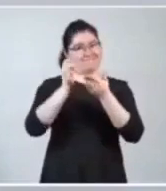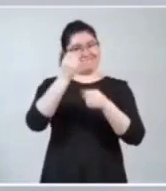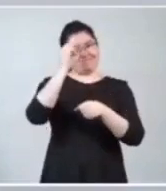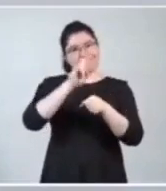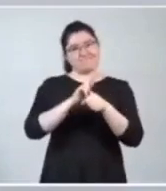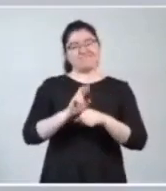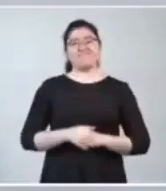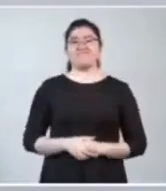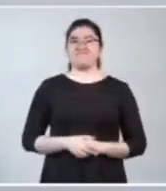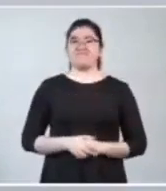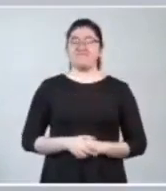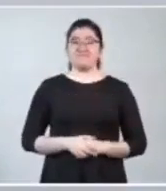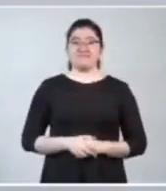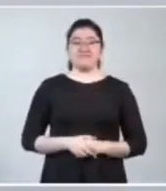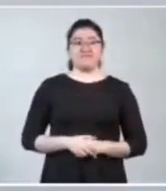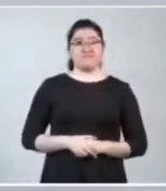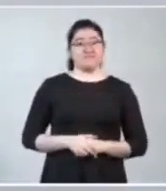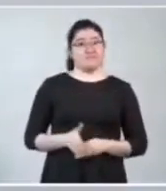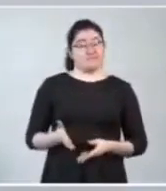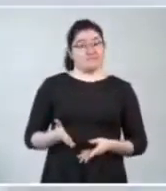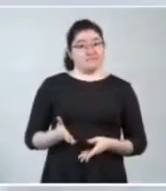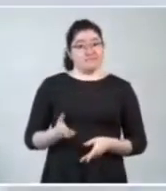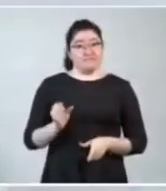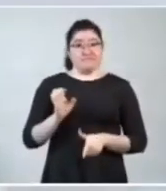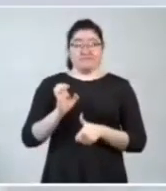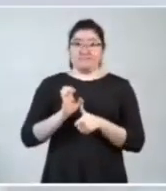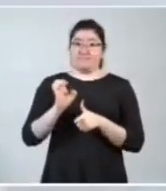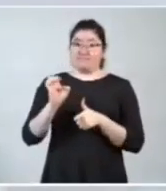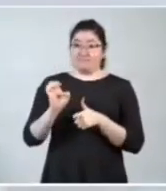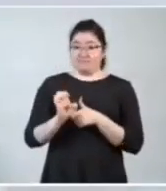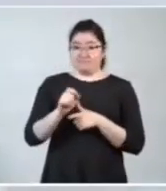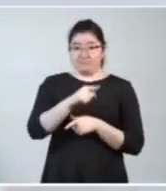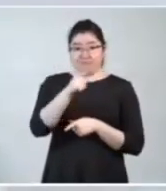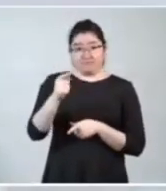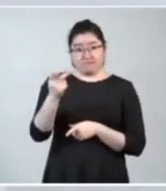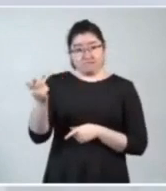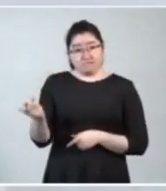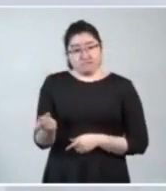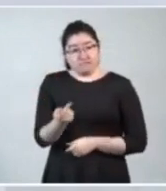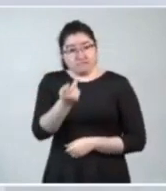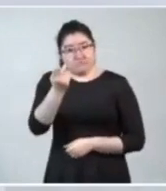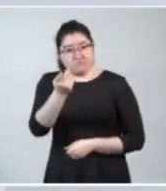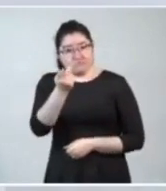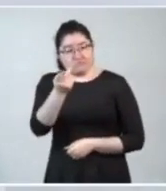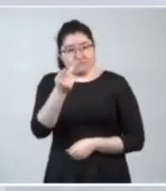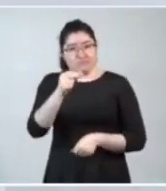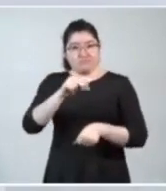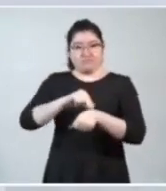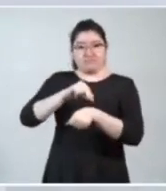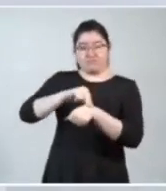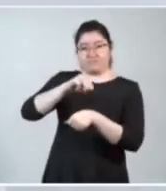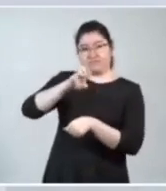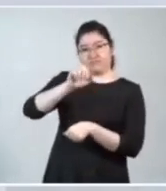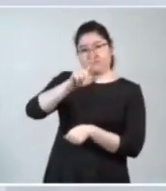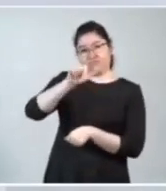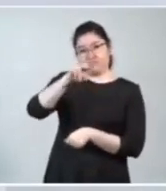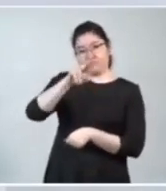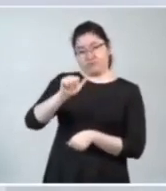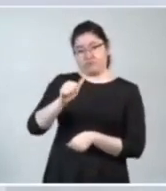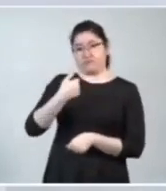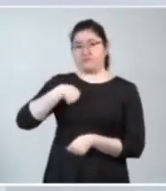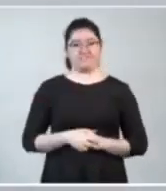También aquí en la Ciudad de México, Claudia Sheinbaum anunció tres reglas básicas para quienes salen de casa. La jefa de gobierno pidió usar